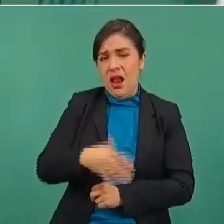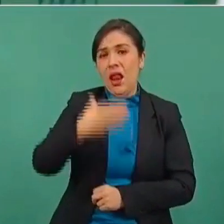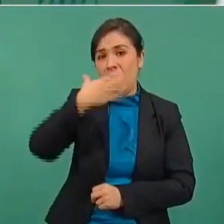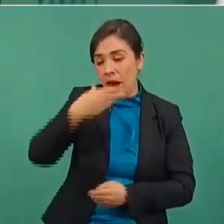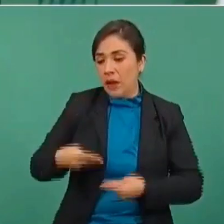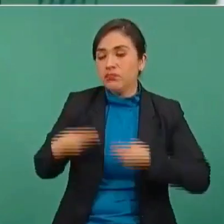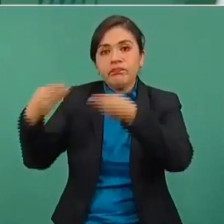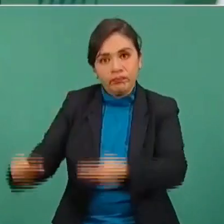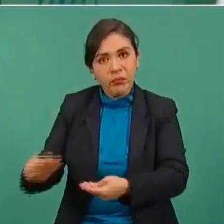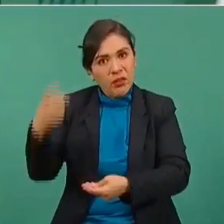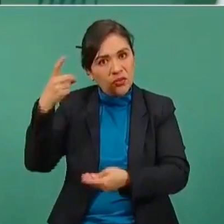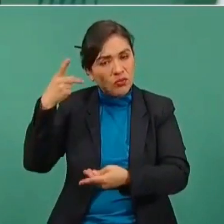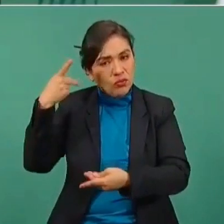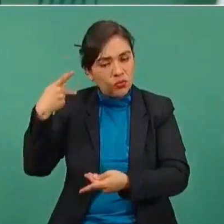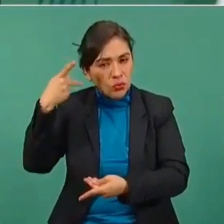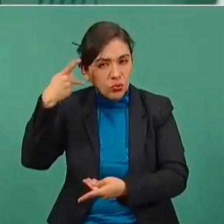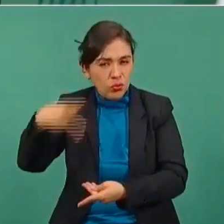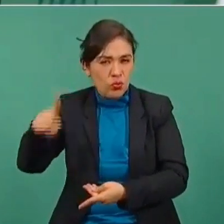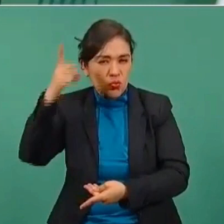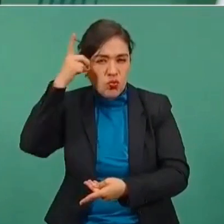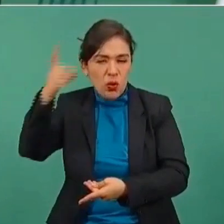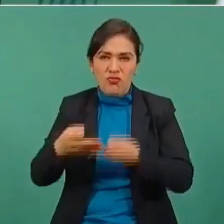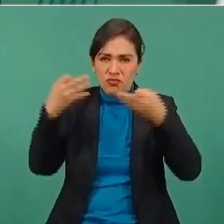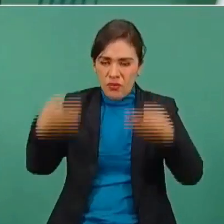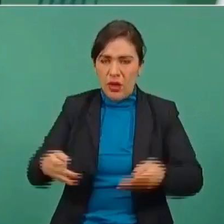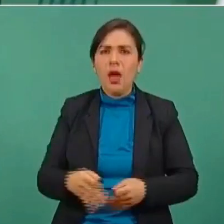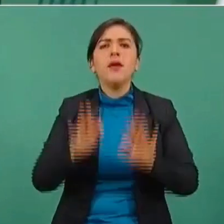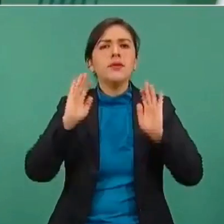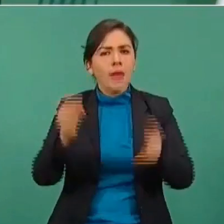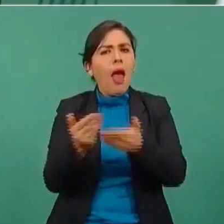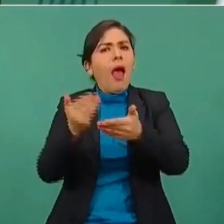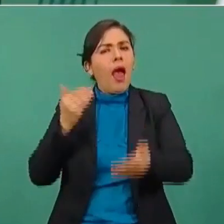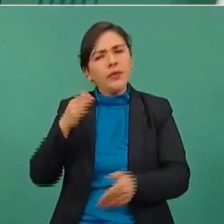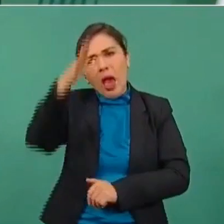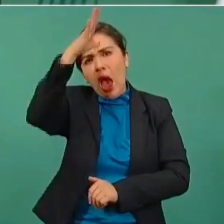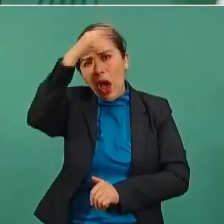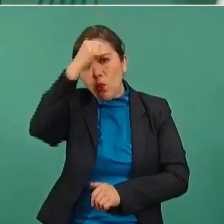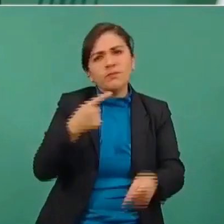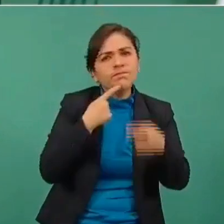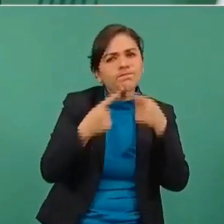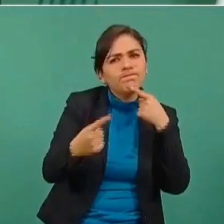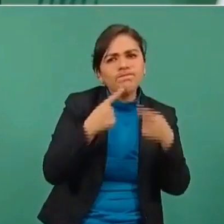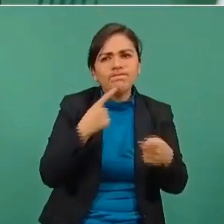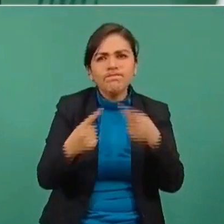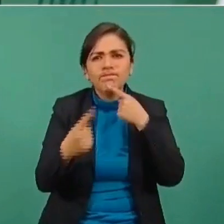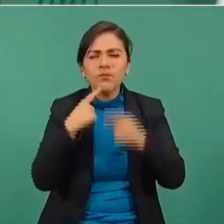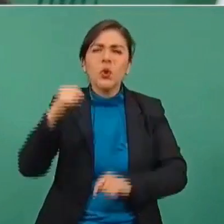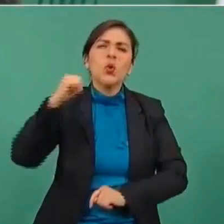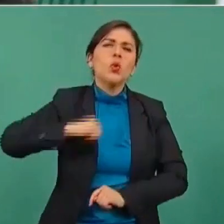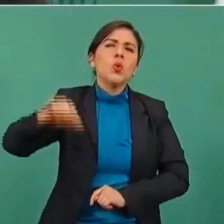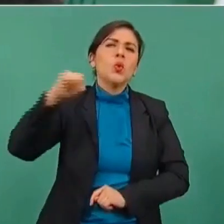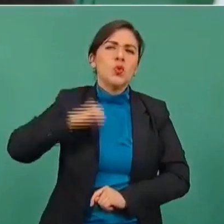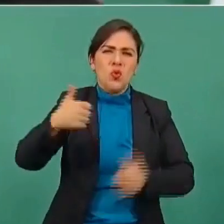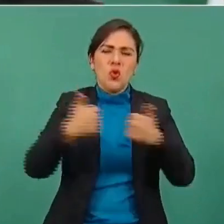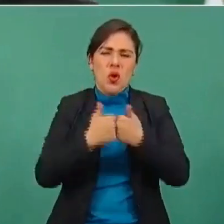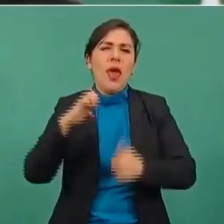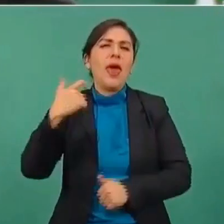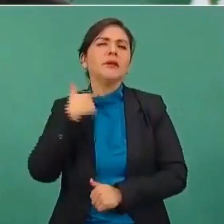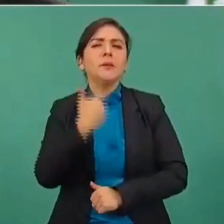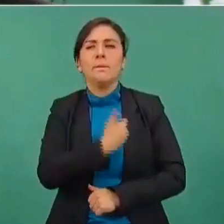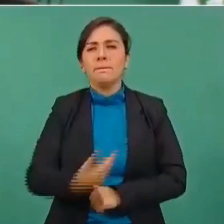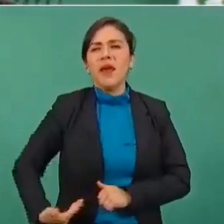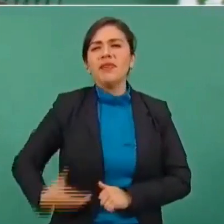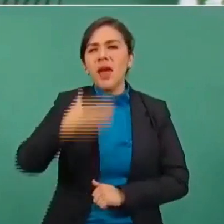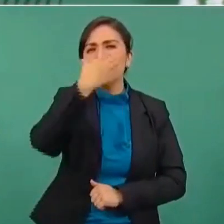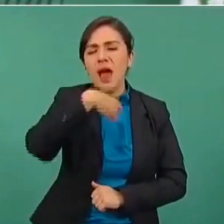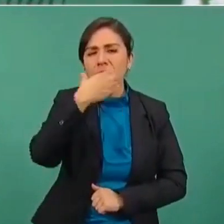Hubo resoluciones, acuerdos desde la época del general Cárdenas, pero no